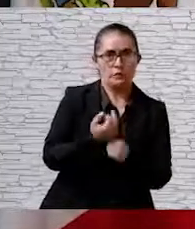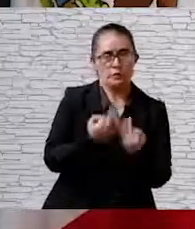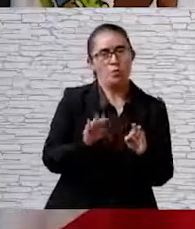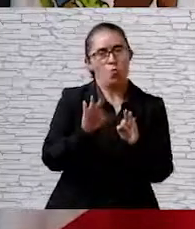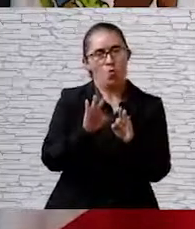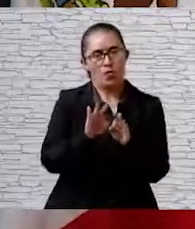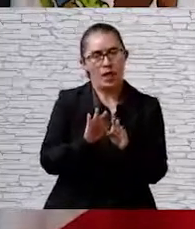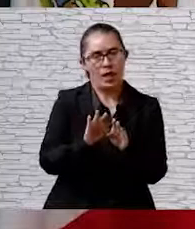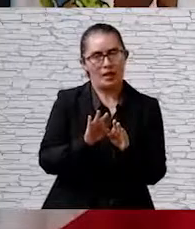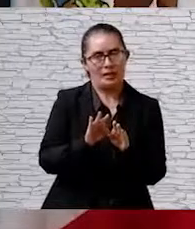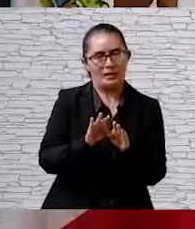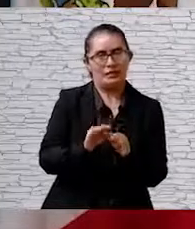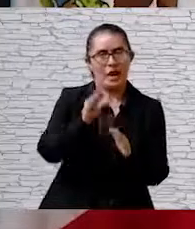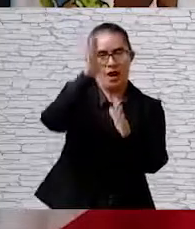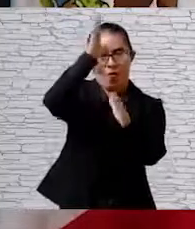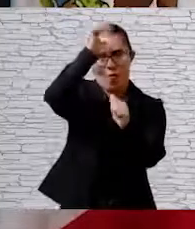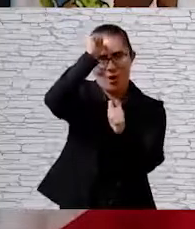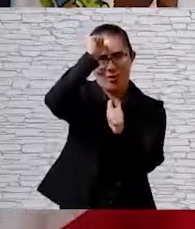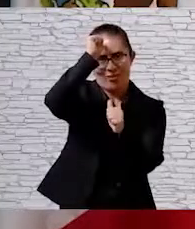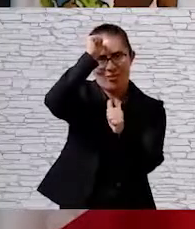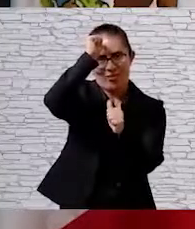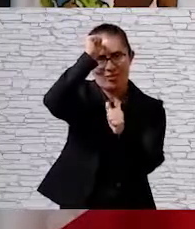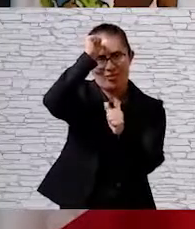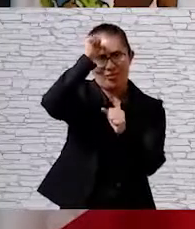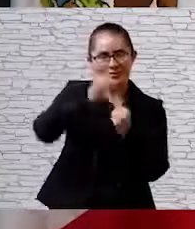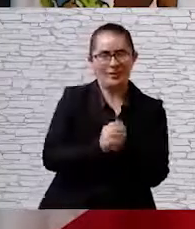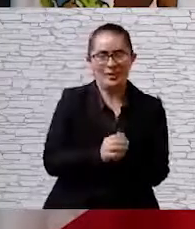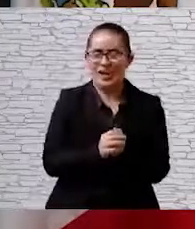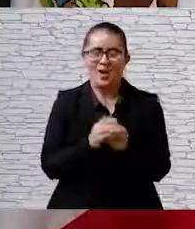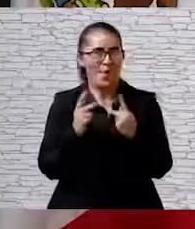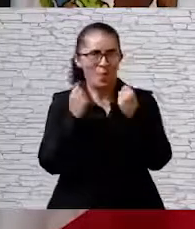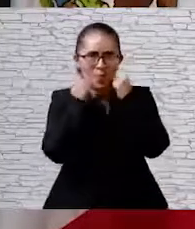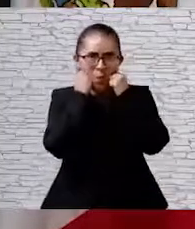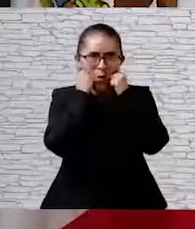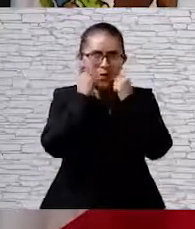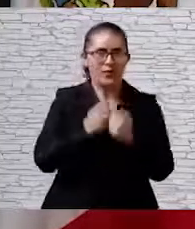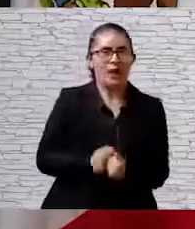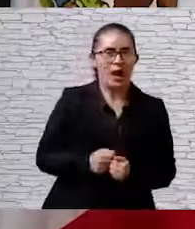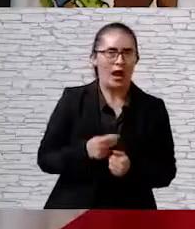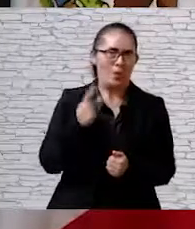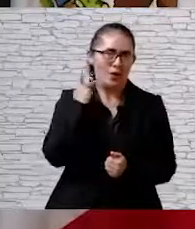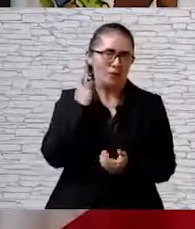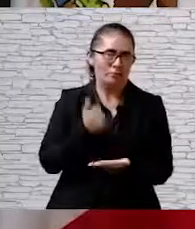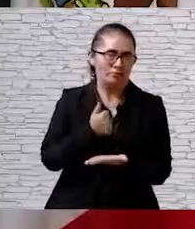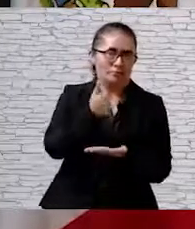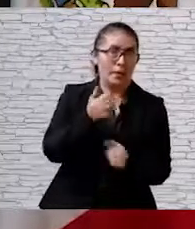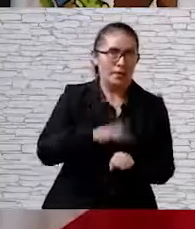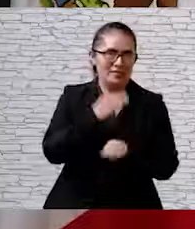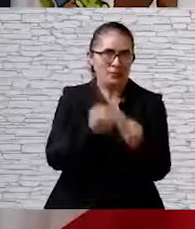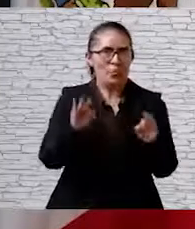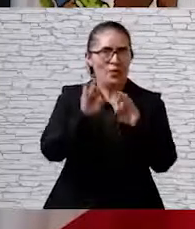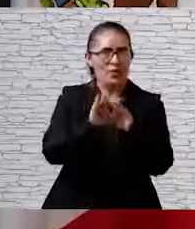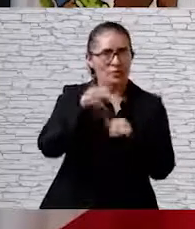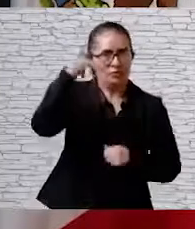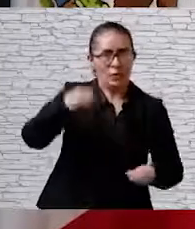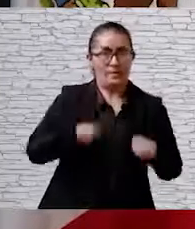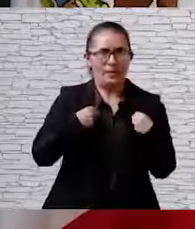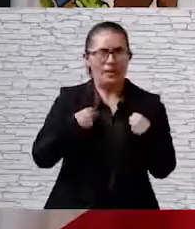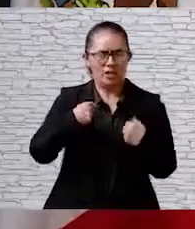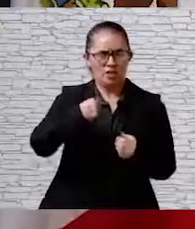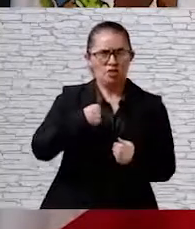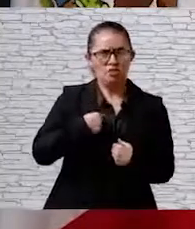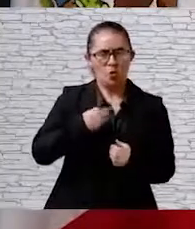deben tomarse sin mezquindad, asumiendo costos políticos y privilegiando la salud y la vida.